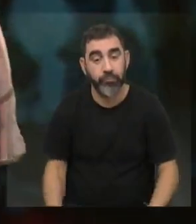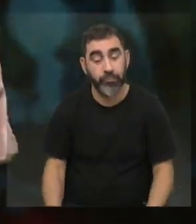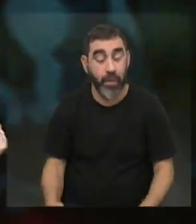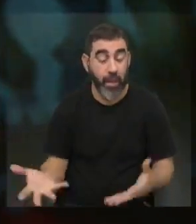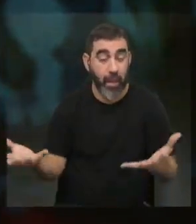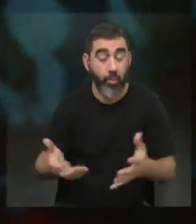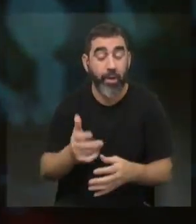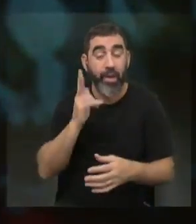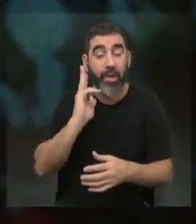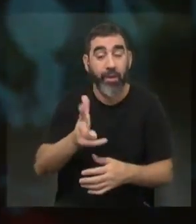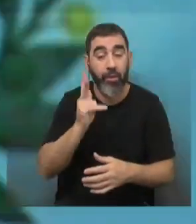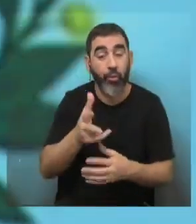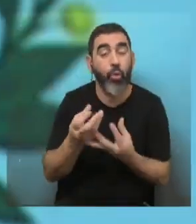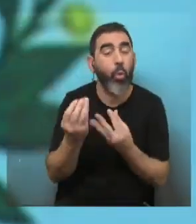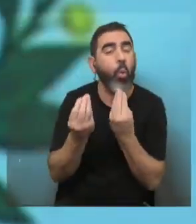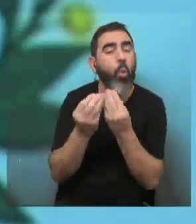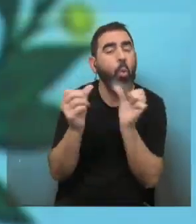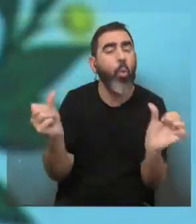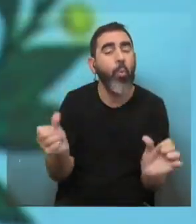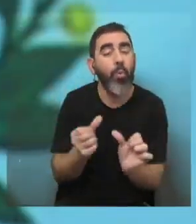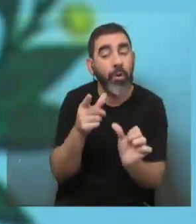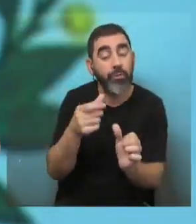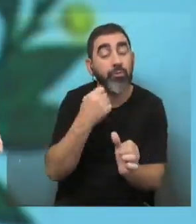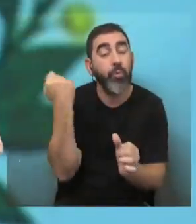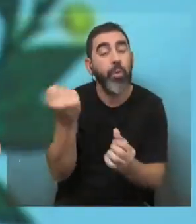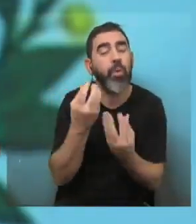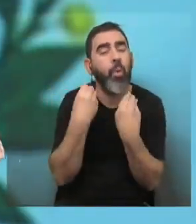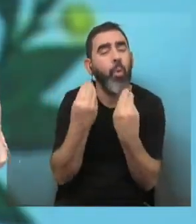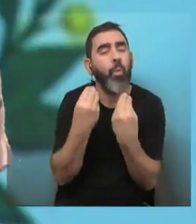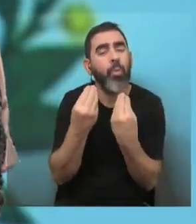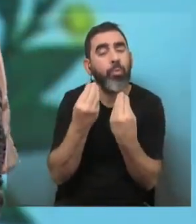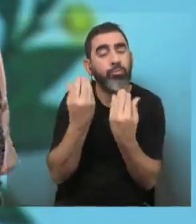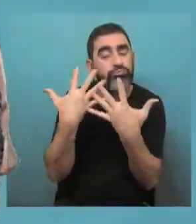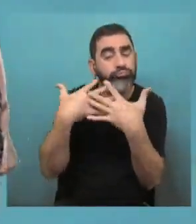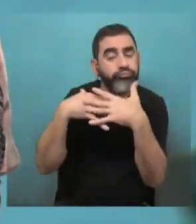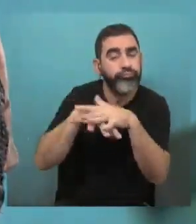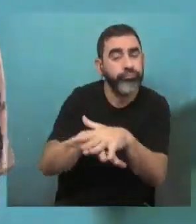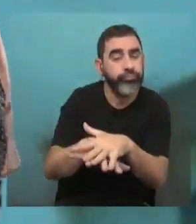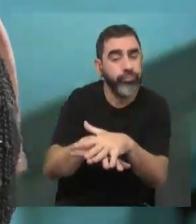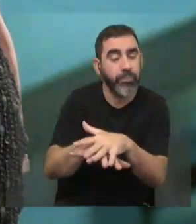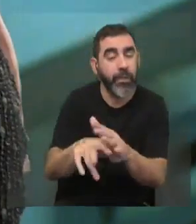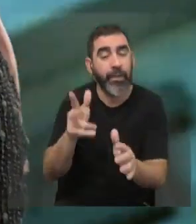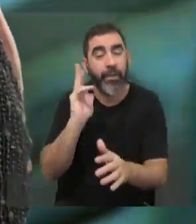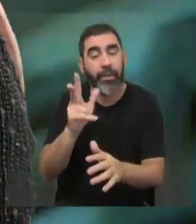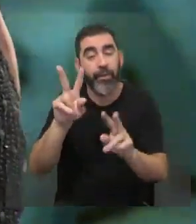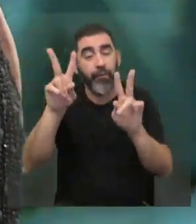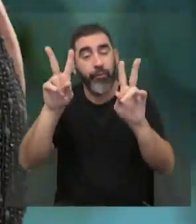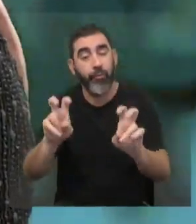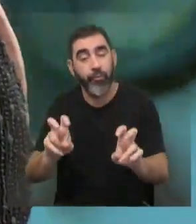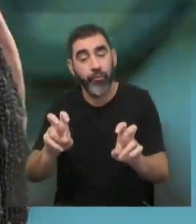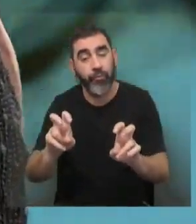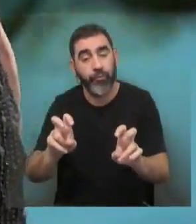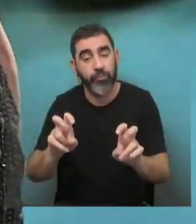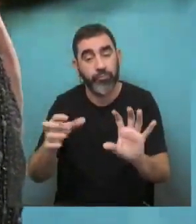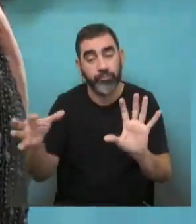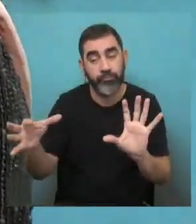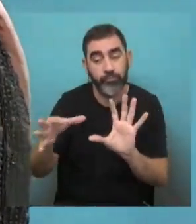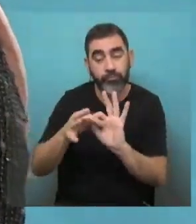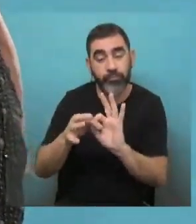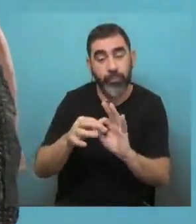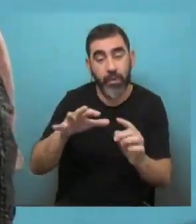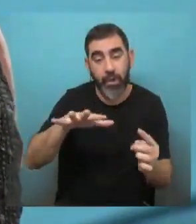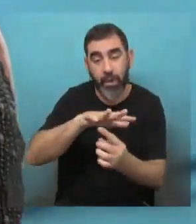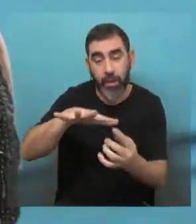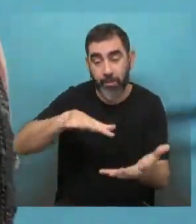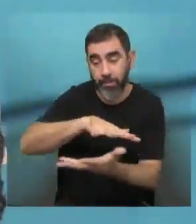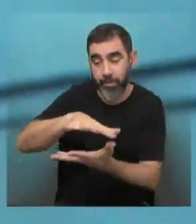ahora, el hidrógeno, ¿cómo se hace con eso? Eso es lo relevante. ¿Cómo se va a introducir el tema del hidrógeno y su relacionamiento con el medio?